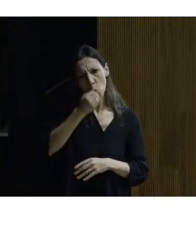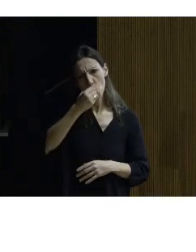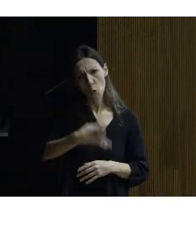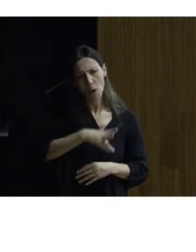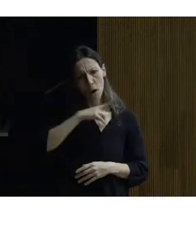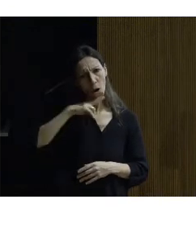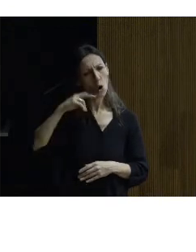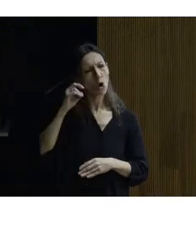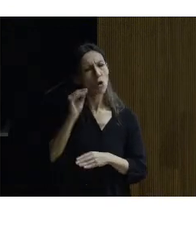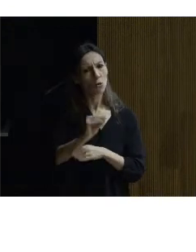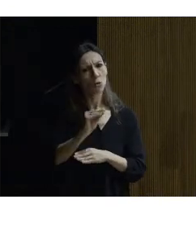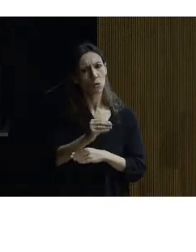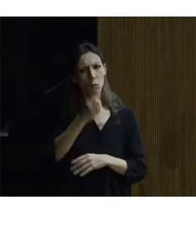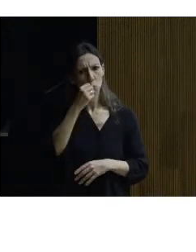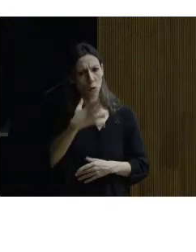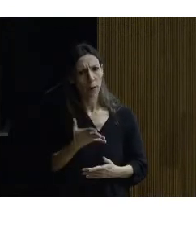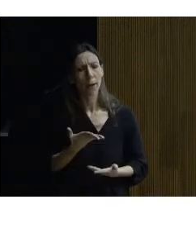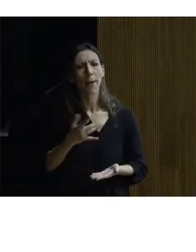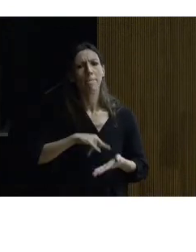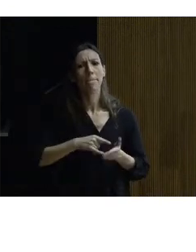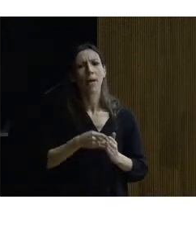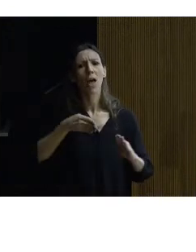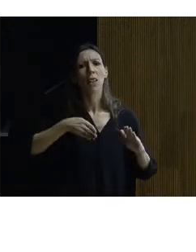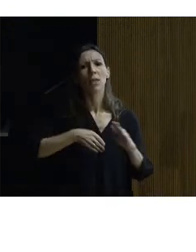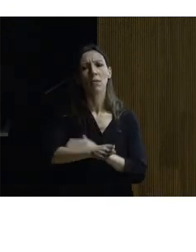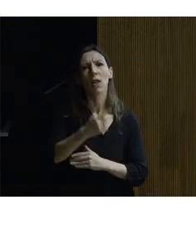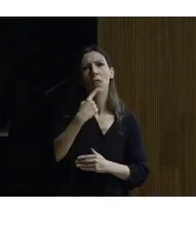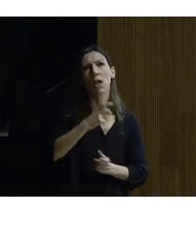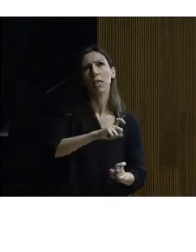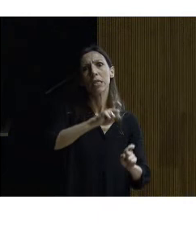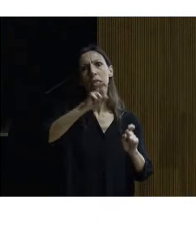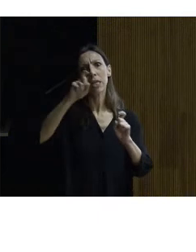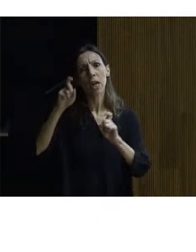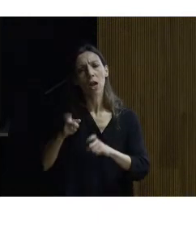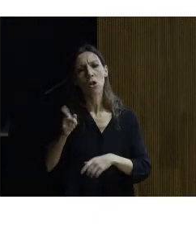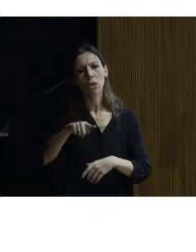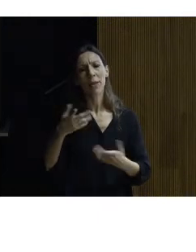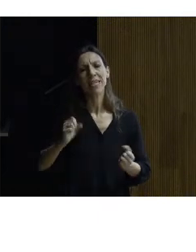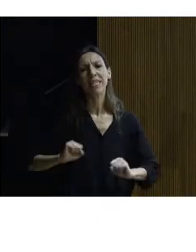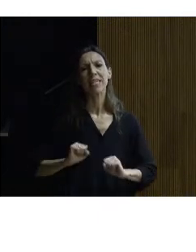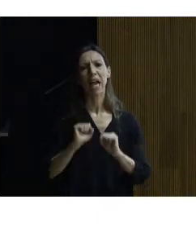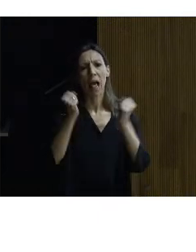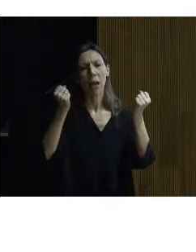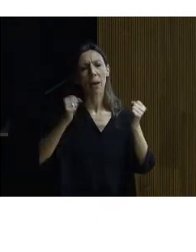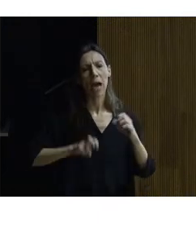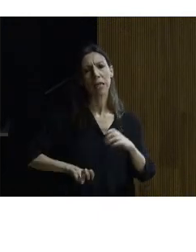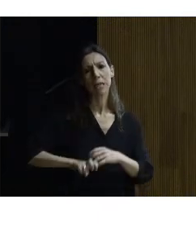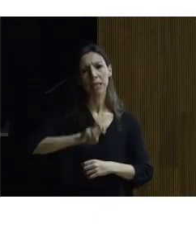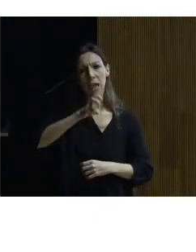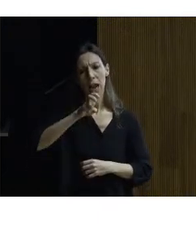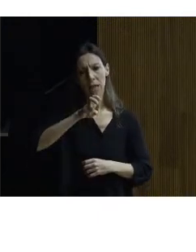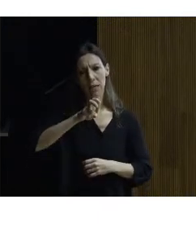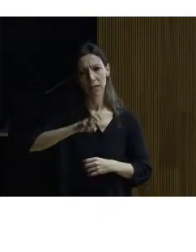proyecto el plano de accesibilidad que usted plantea plantea el itinerario planteaba salvar estas escaleras por ahí que